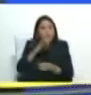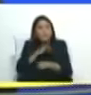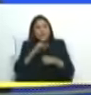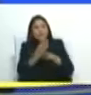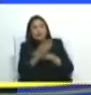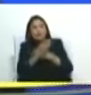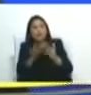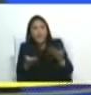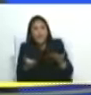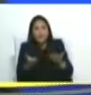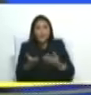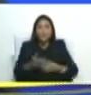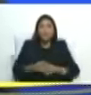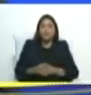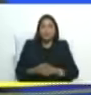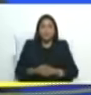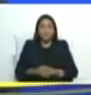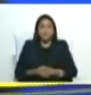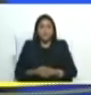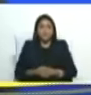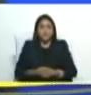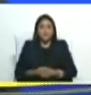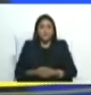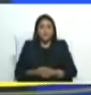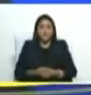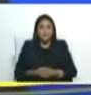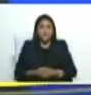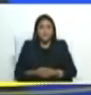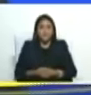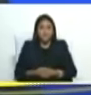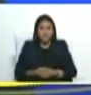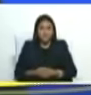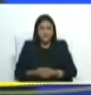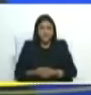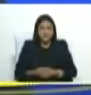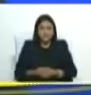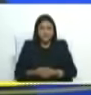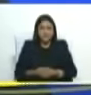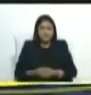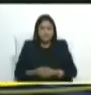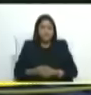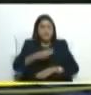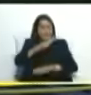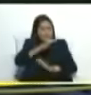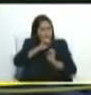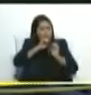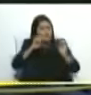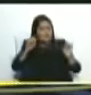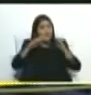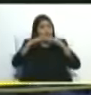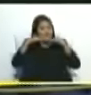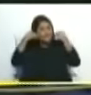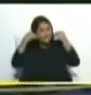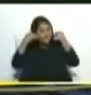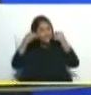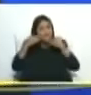del funcionario con buenos modales con una sonrisa